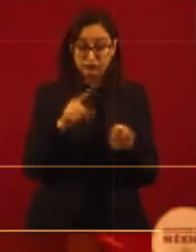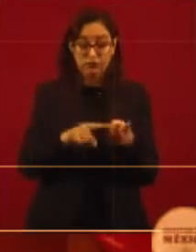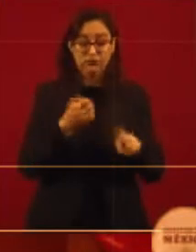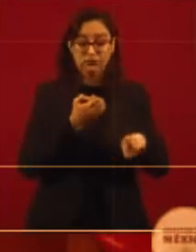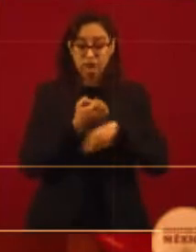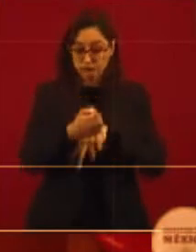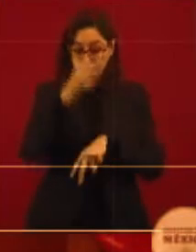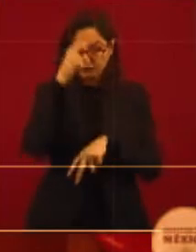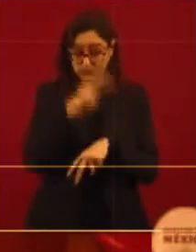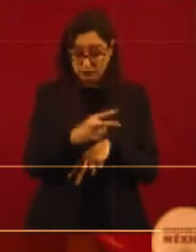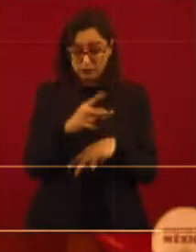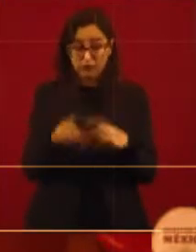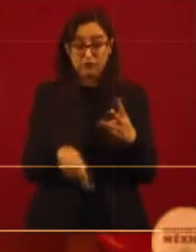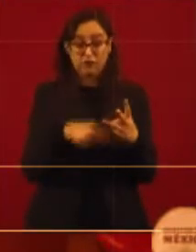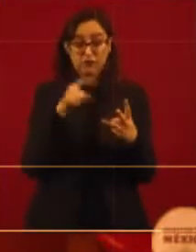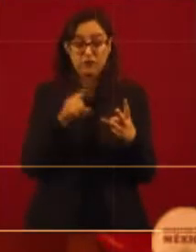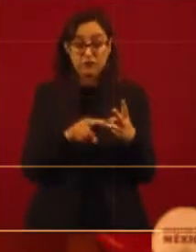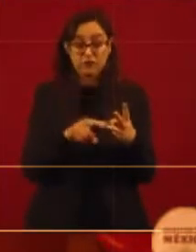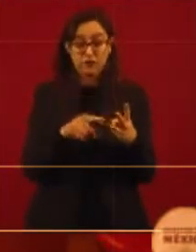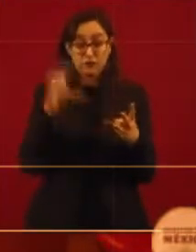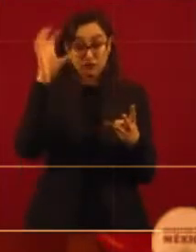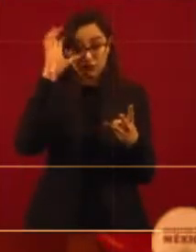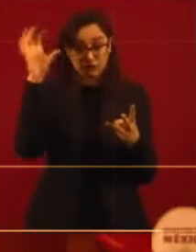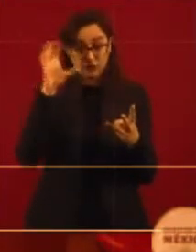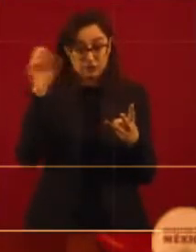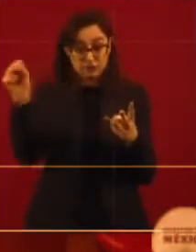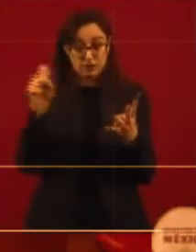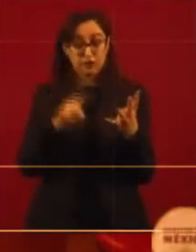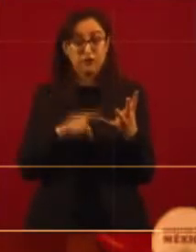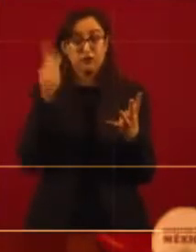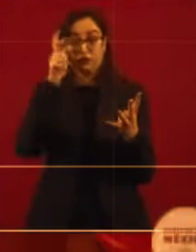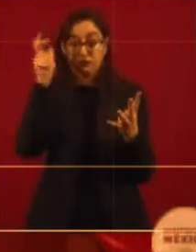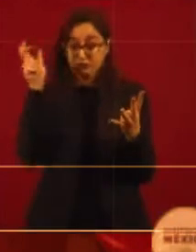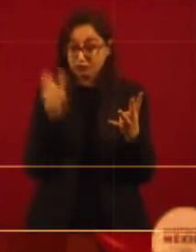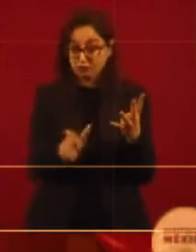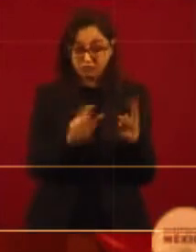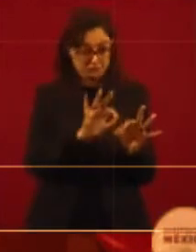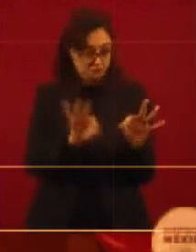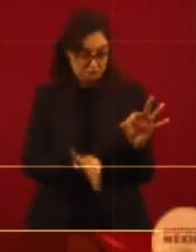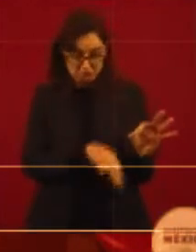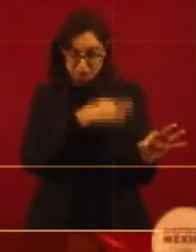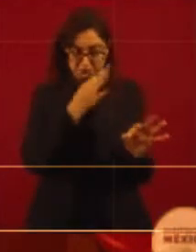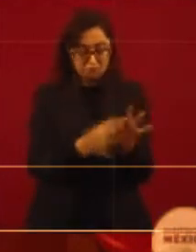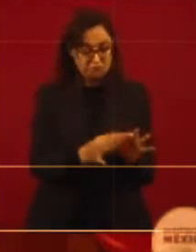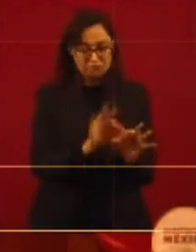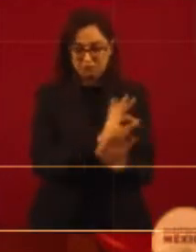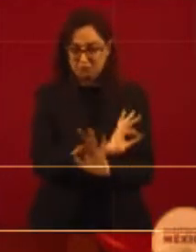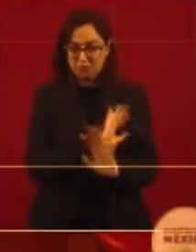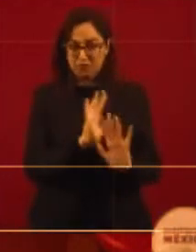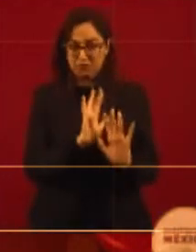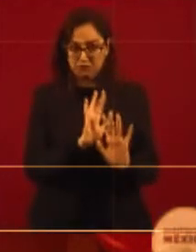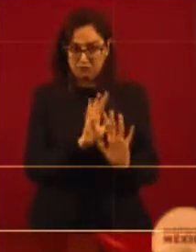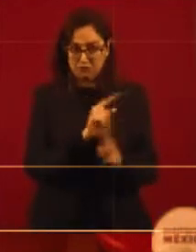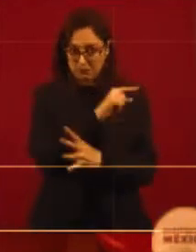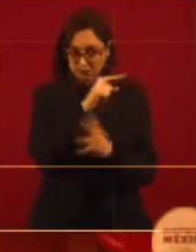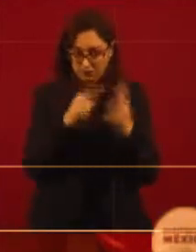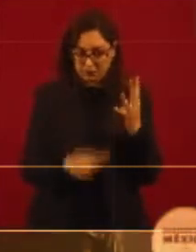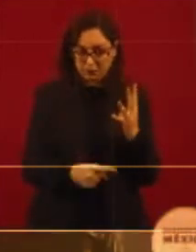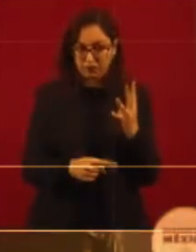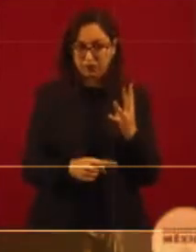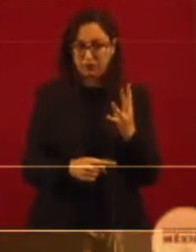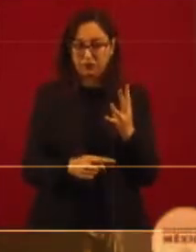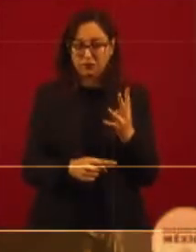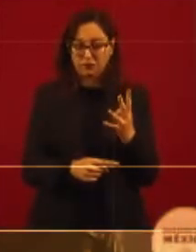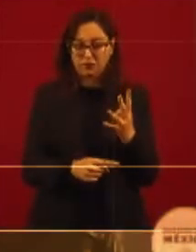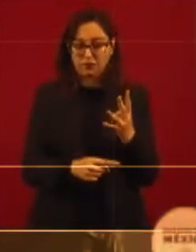México, Morelos e Hidalgo. Entonces, estaríamos hablando de cinco